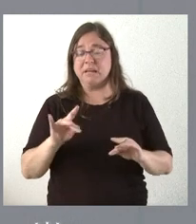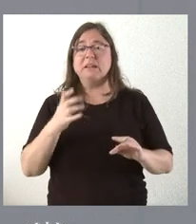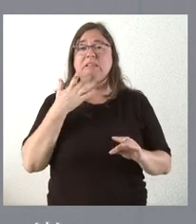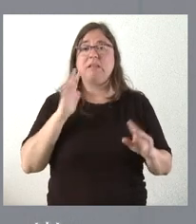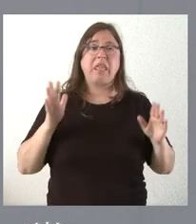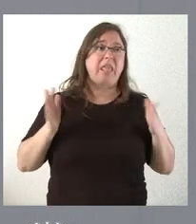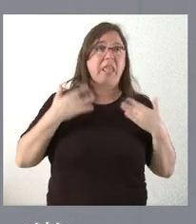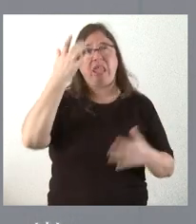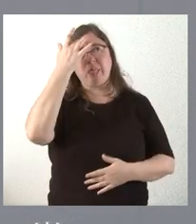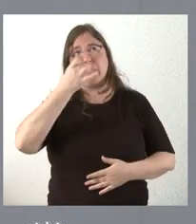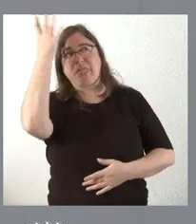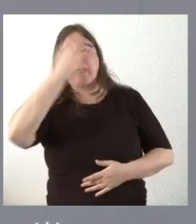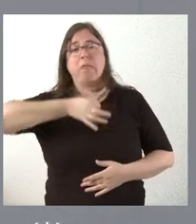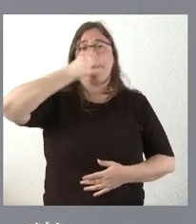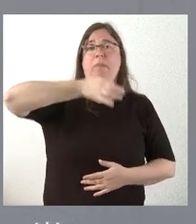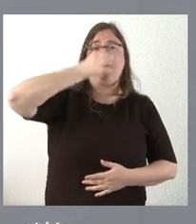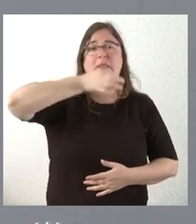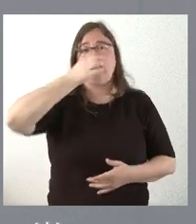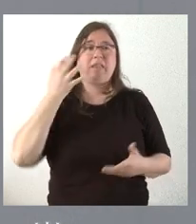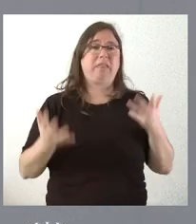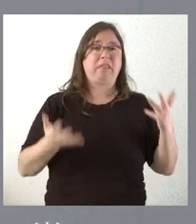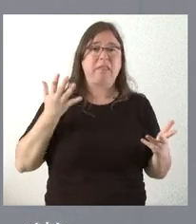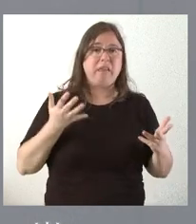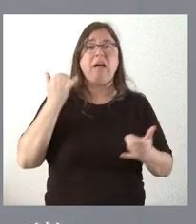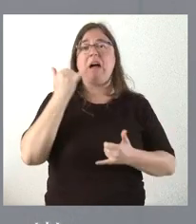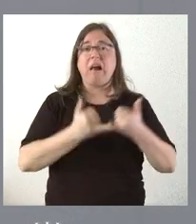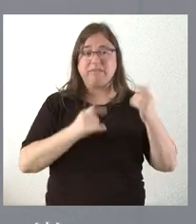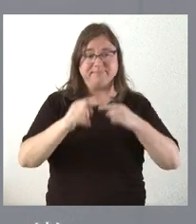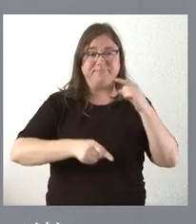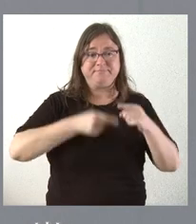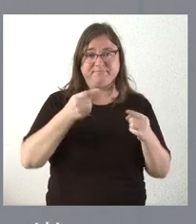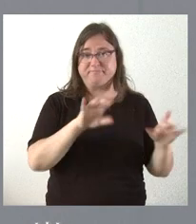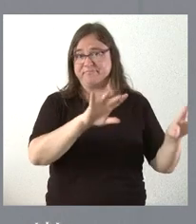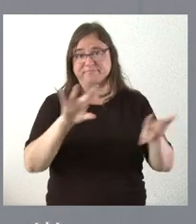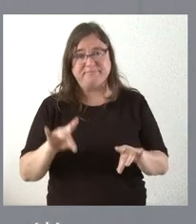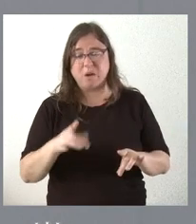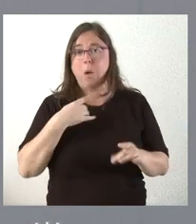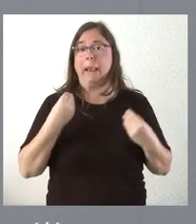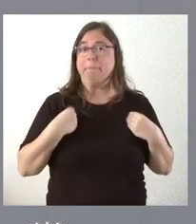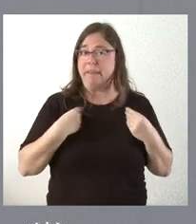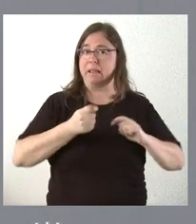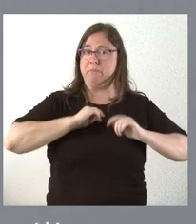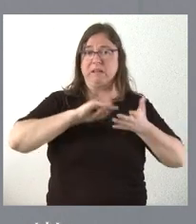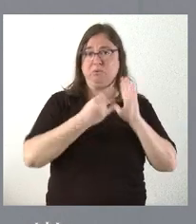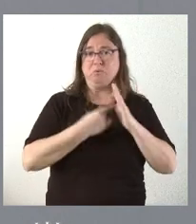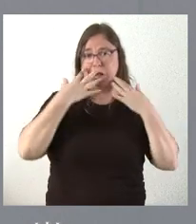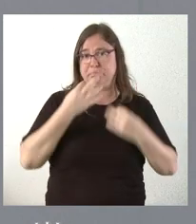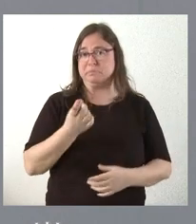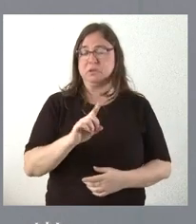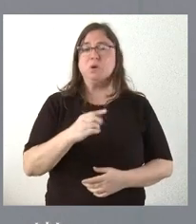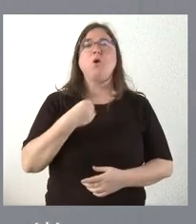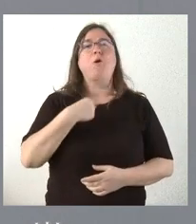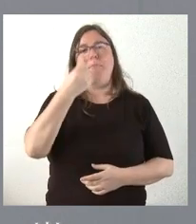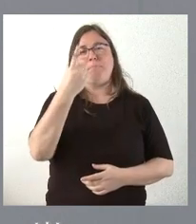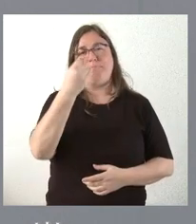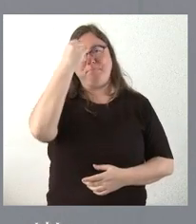o cuando se manifiestan ocurrencias, pues generalmente pocas veces se acaba resolviendo la vida de la gente. Creo que hay que huir